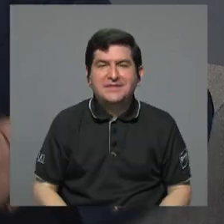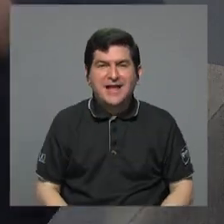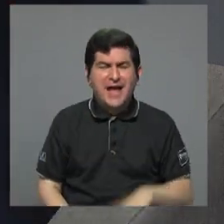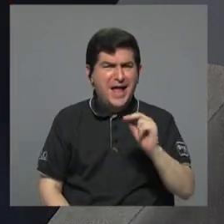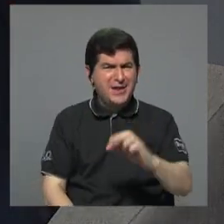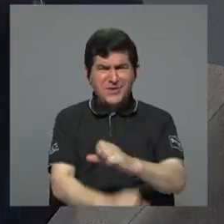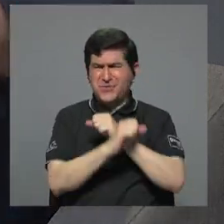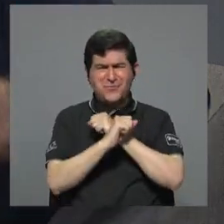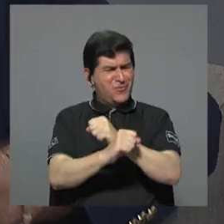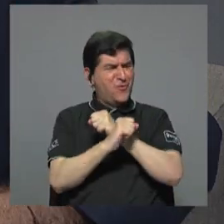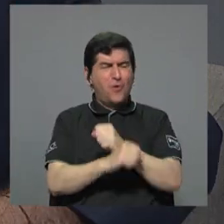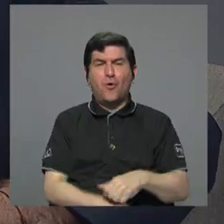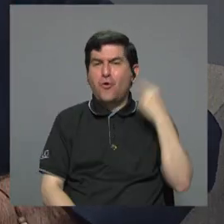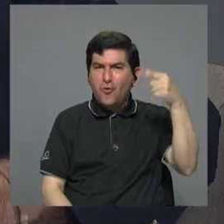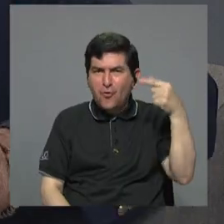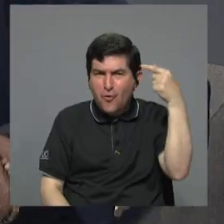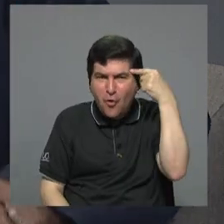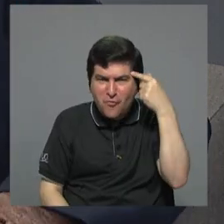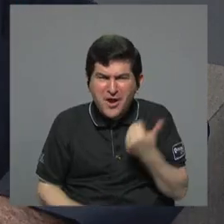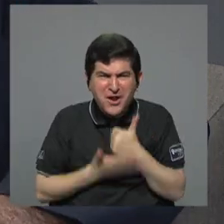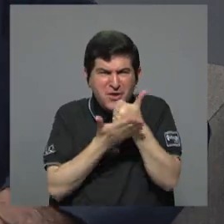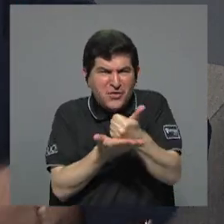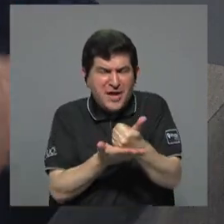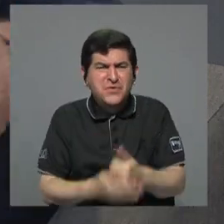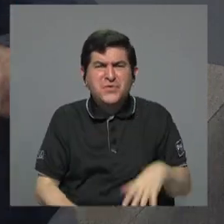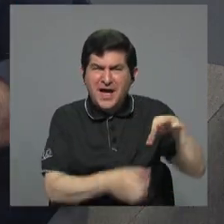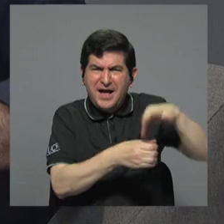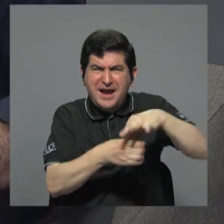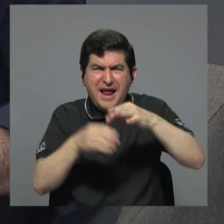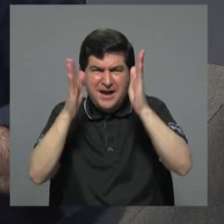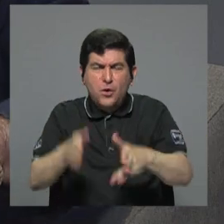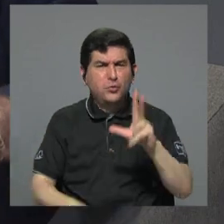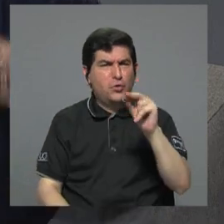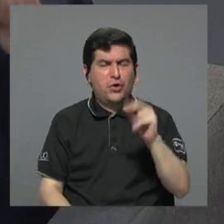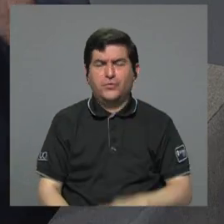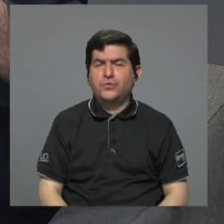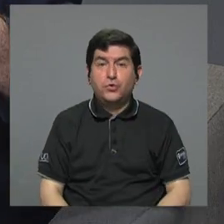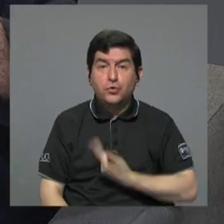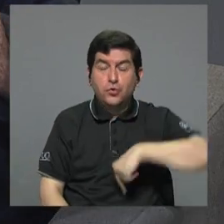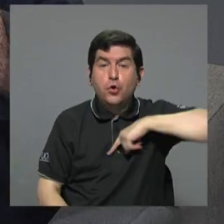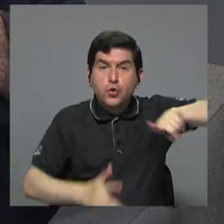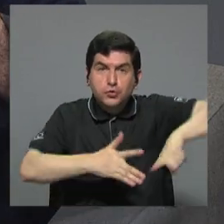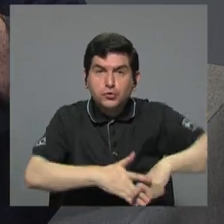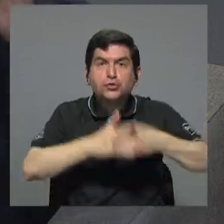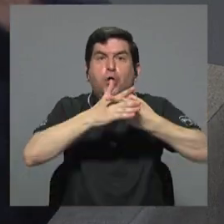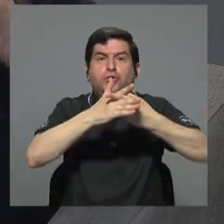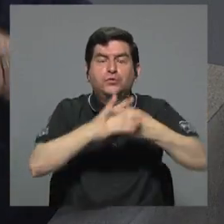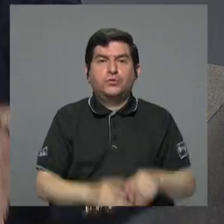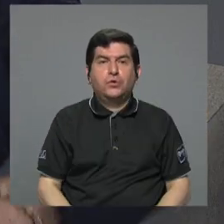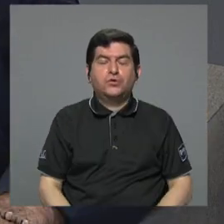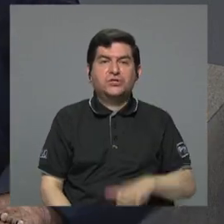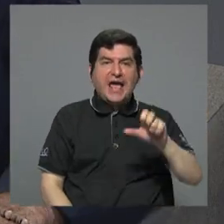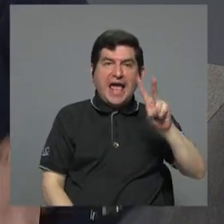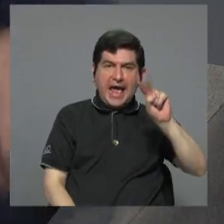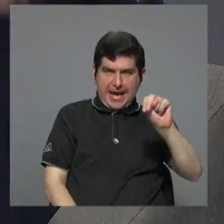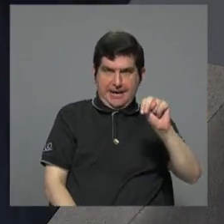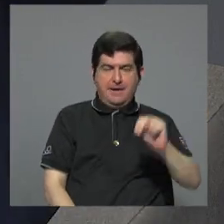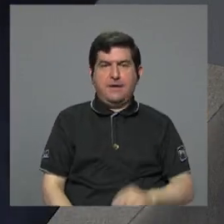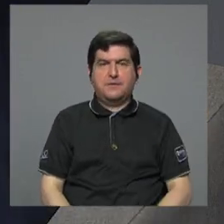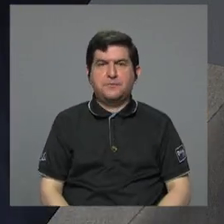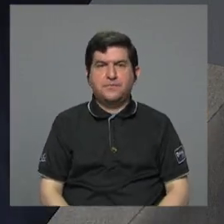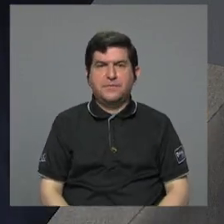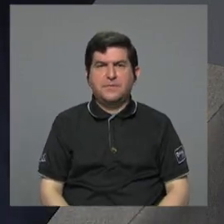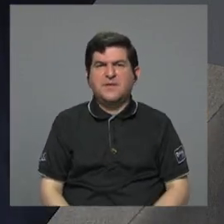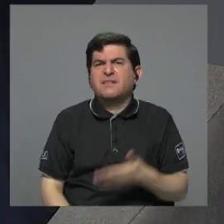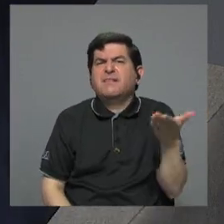garante, porque no ha habido un gobierno con ganas de ayudar al sector agropecuario. Nosotros nacemos como encuentro nacional de